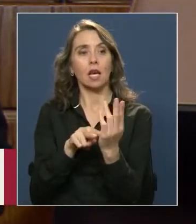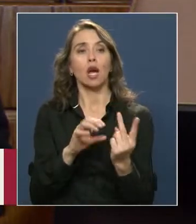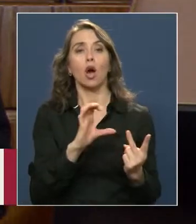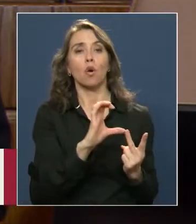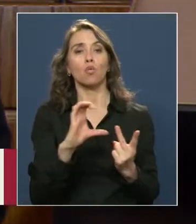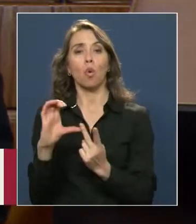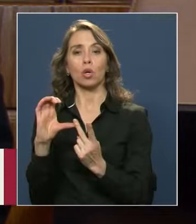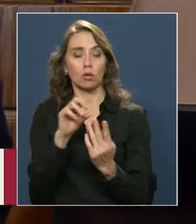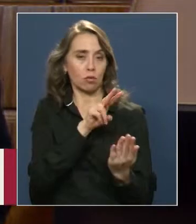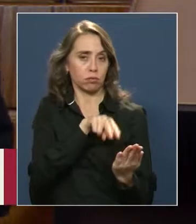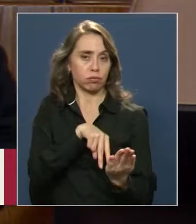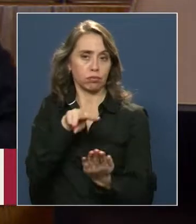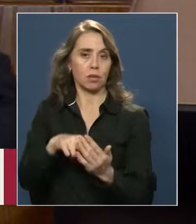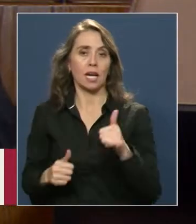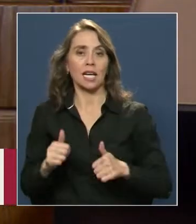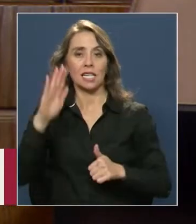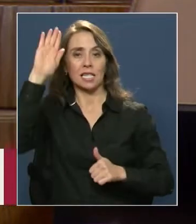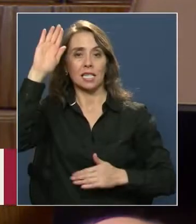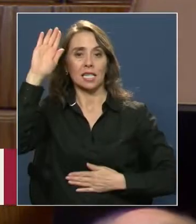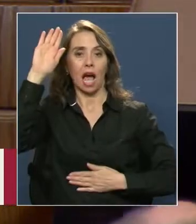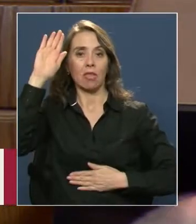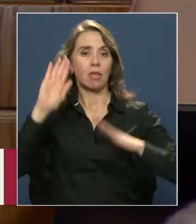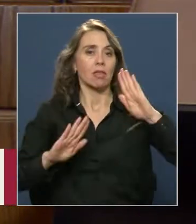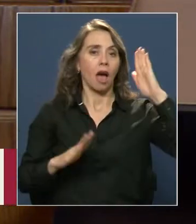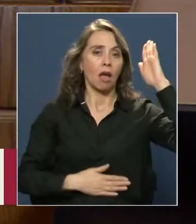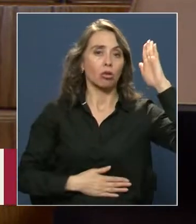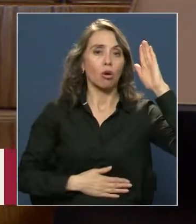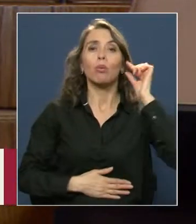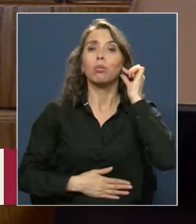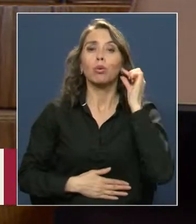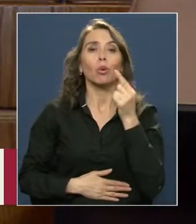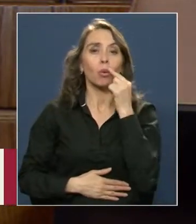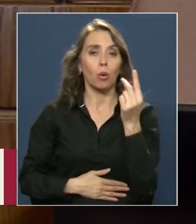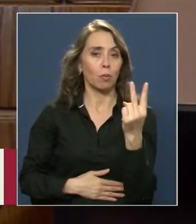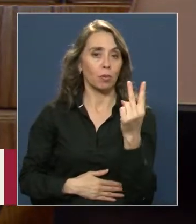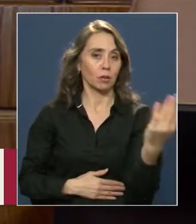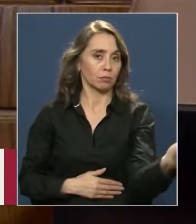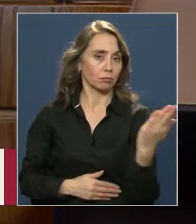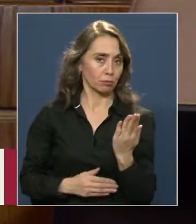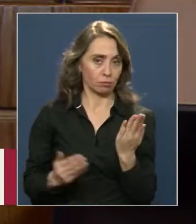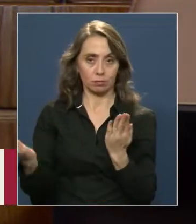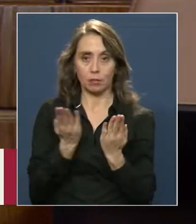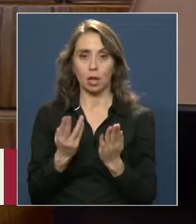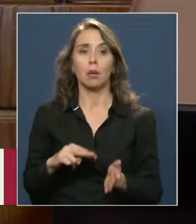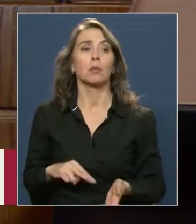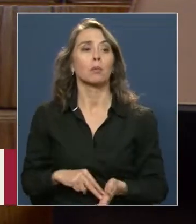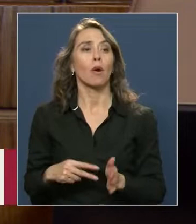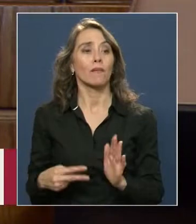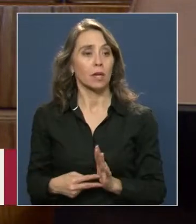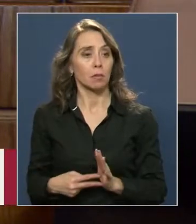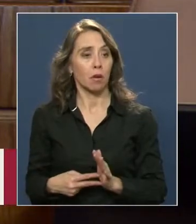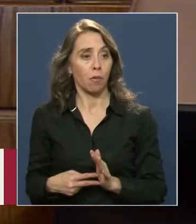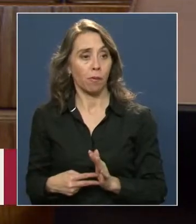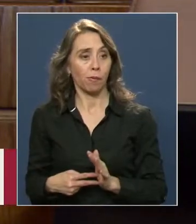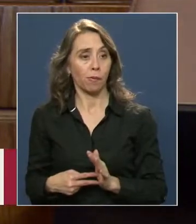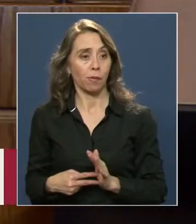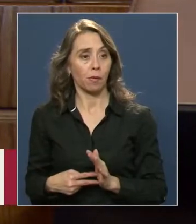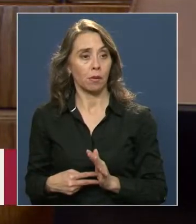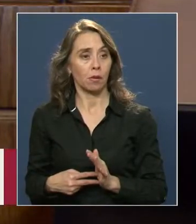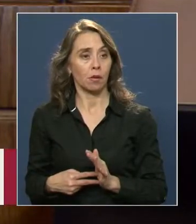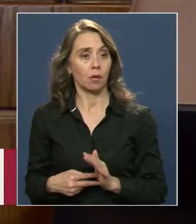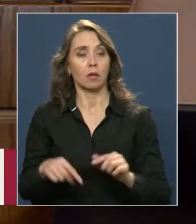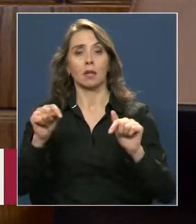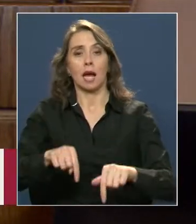currículos de ambos candidatos que se presentan a nuestra consideración. El problema que tenemos es que aquí,